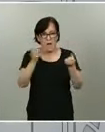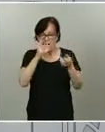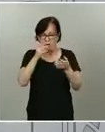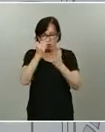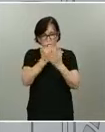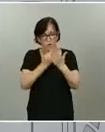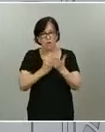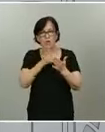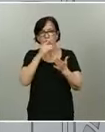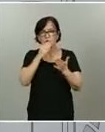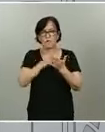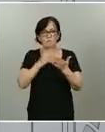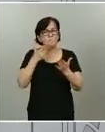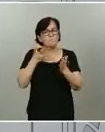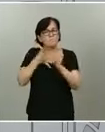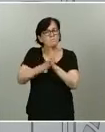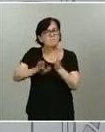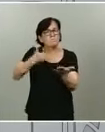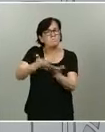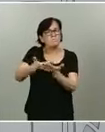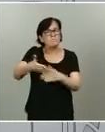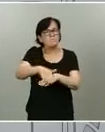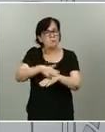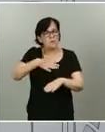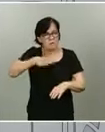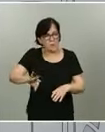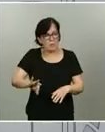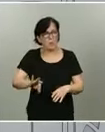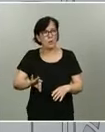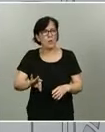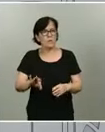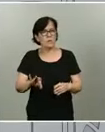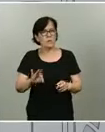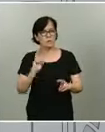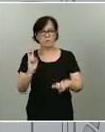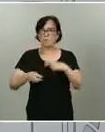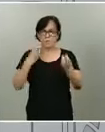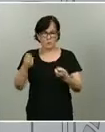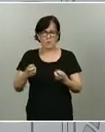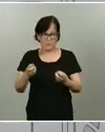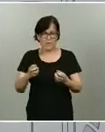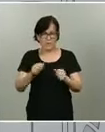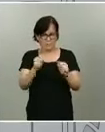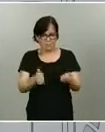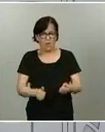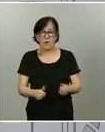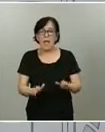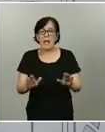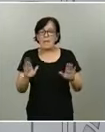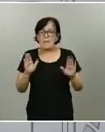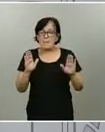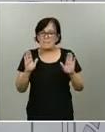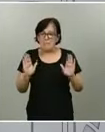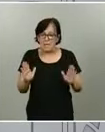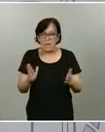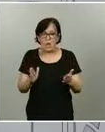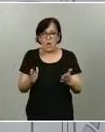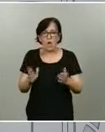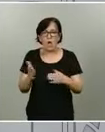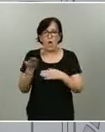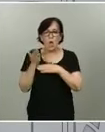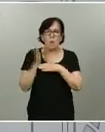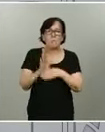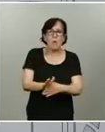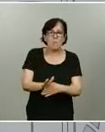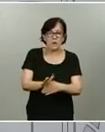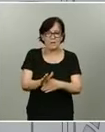fundamentadas, se pueden modificar de alguna manera. Pero la propuesta inicial de lo que se puede hacer en cada fase